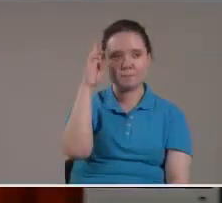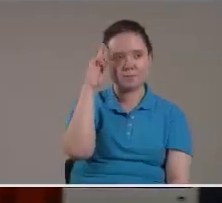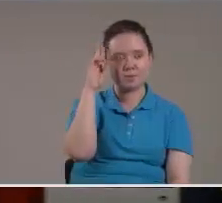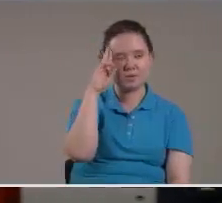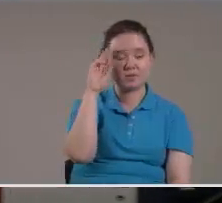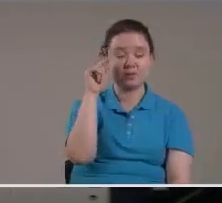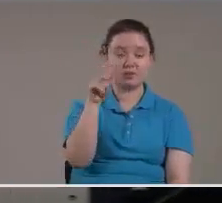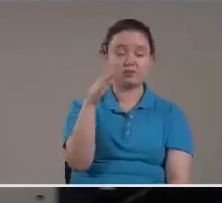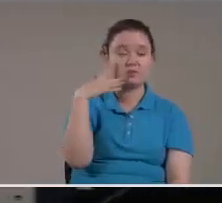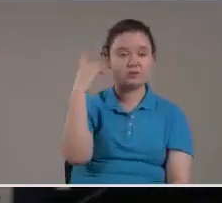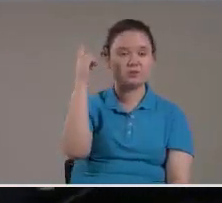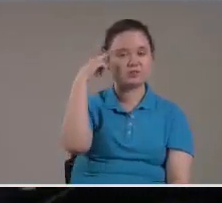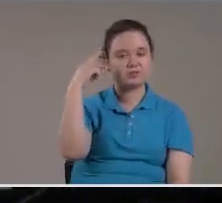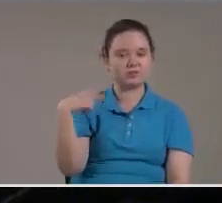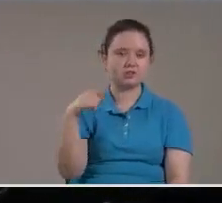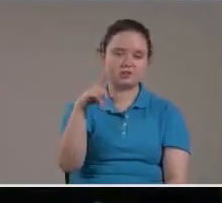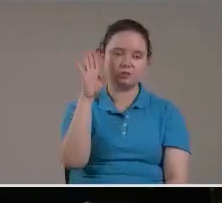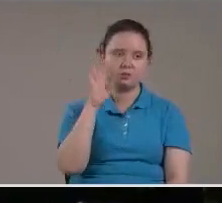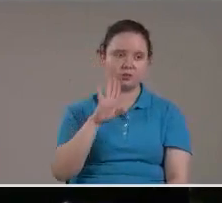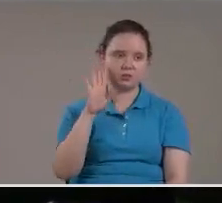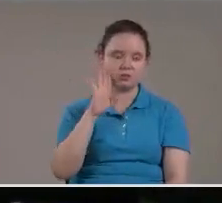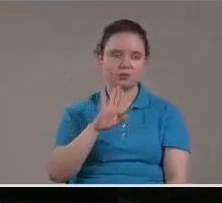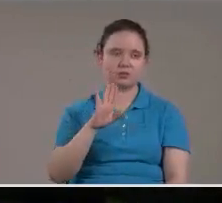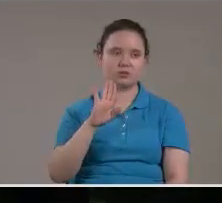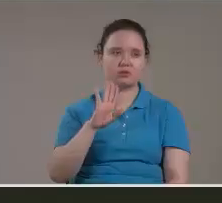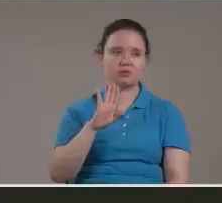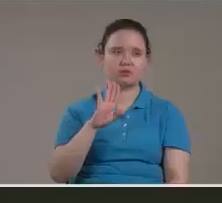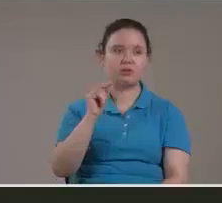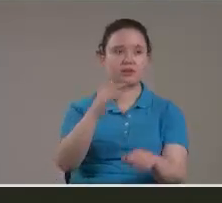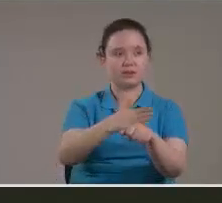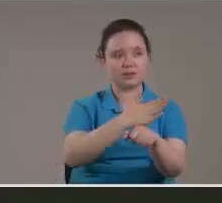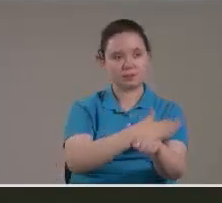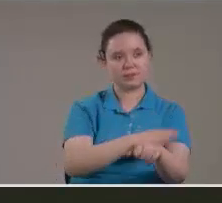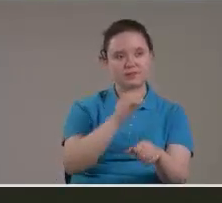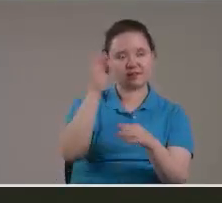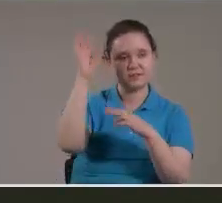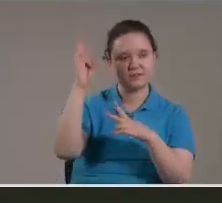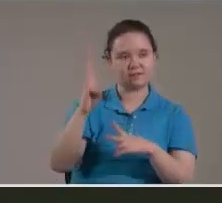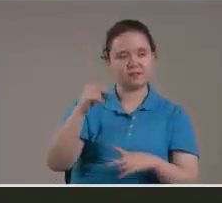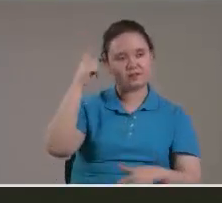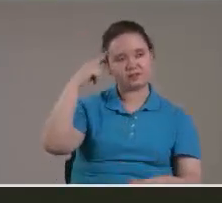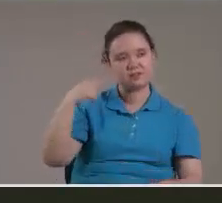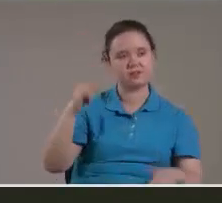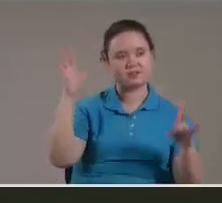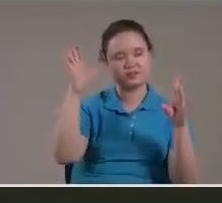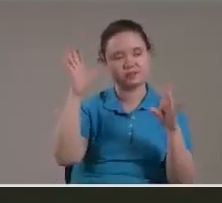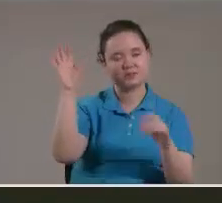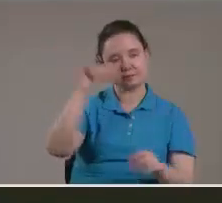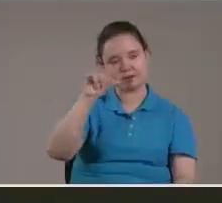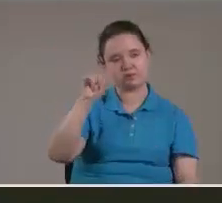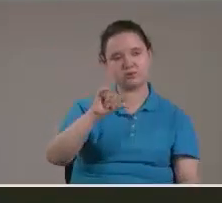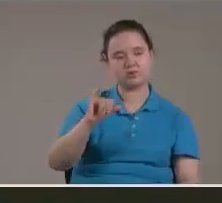Acuérdate de tu creador En los días de tu juventud Antes Antes que vengan Los días malos